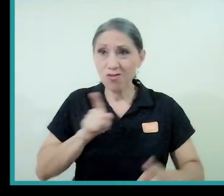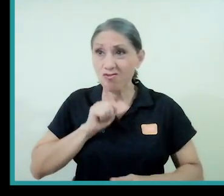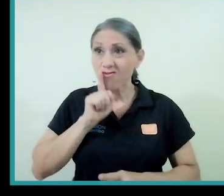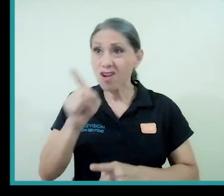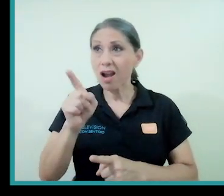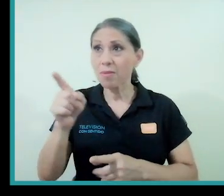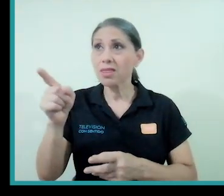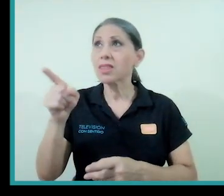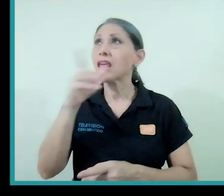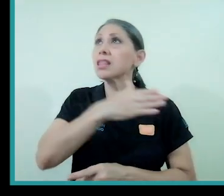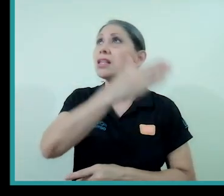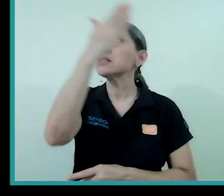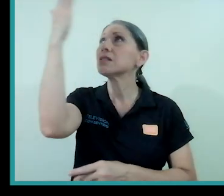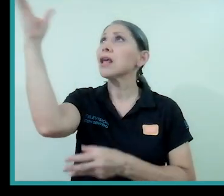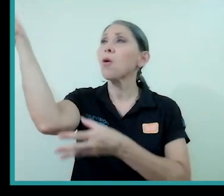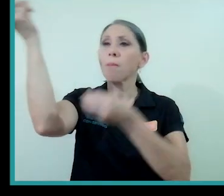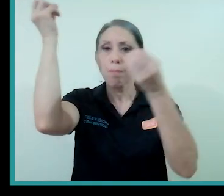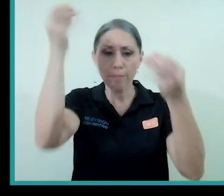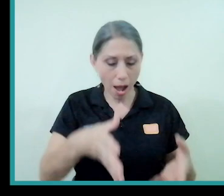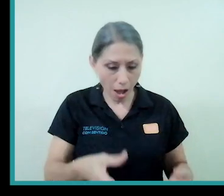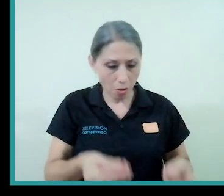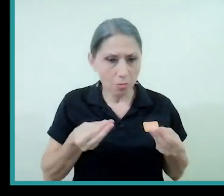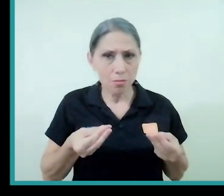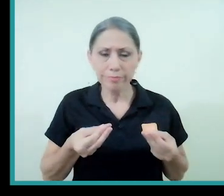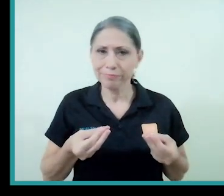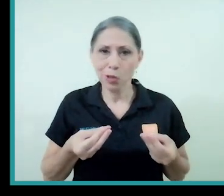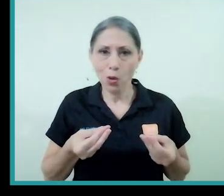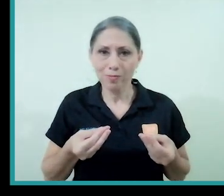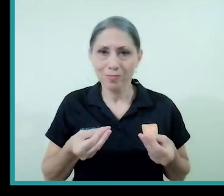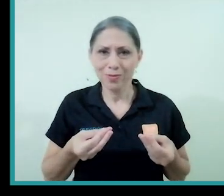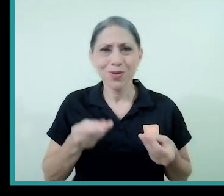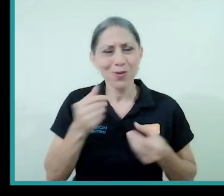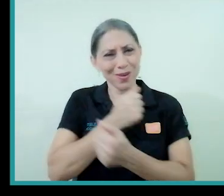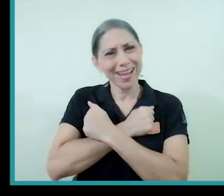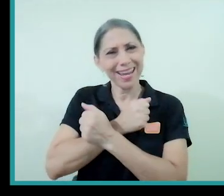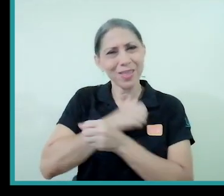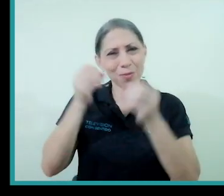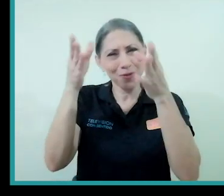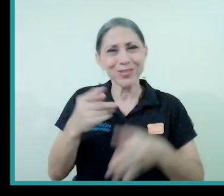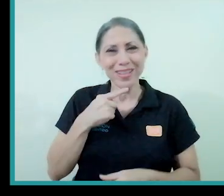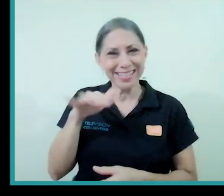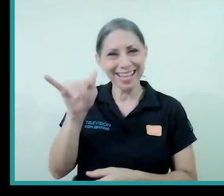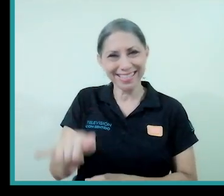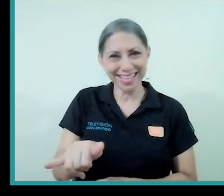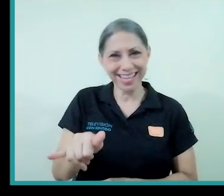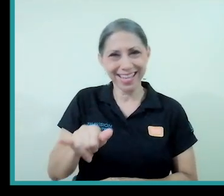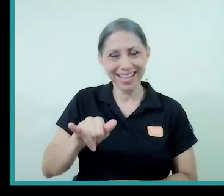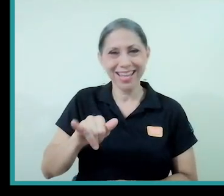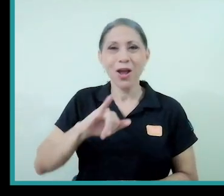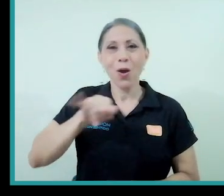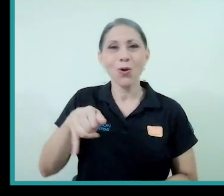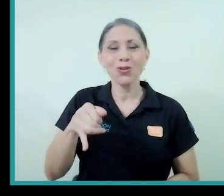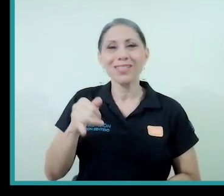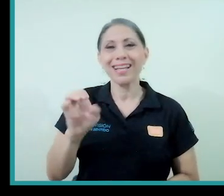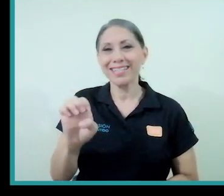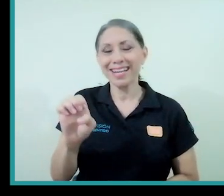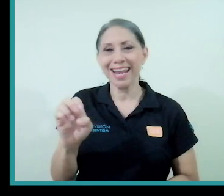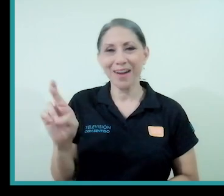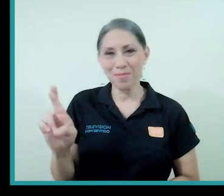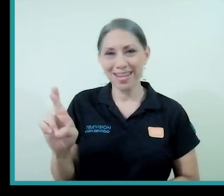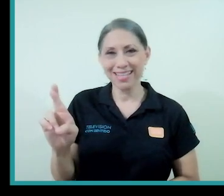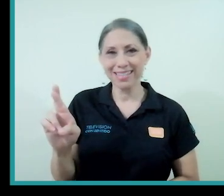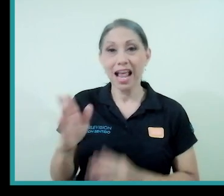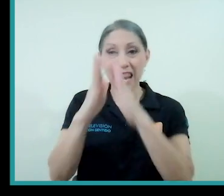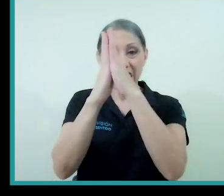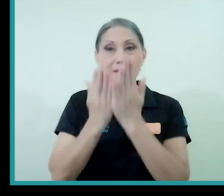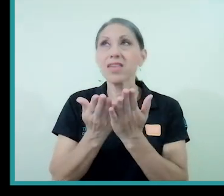un querido profesor José Enrique Ramírez que la Biblia no cayó del cielo entonces está